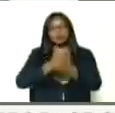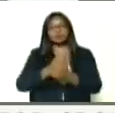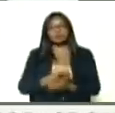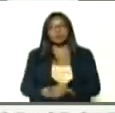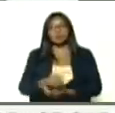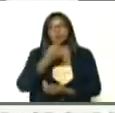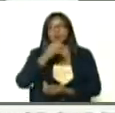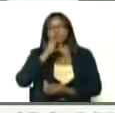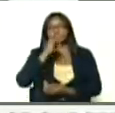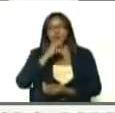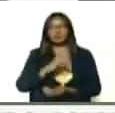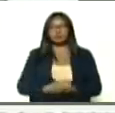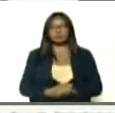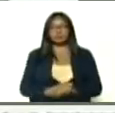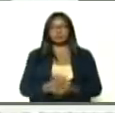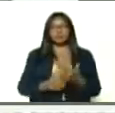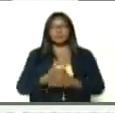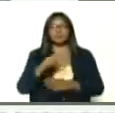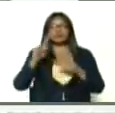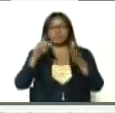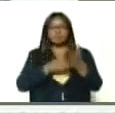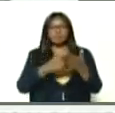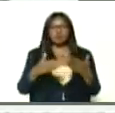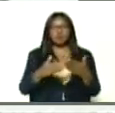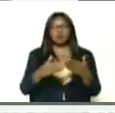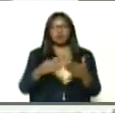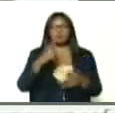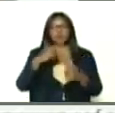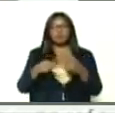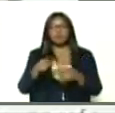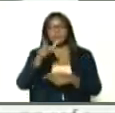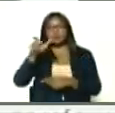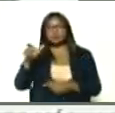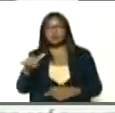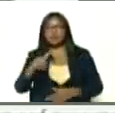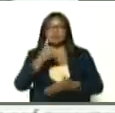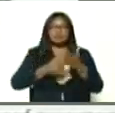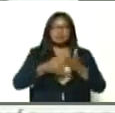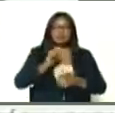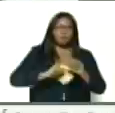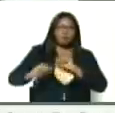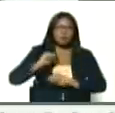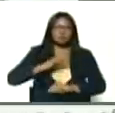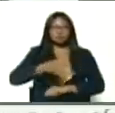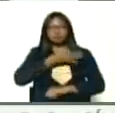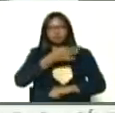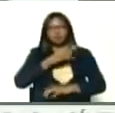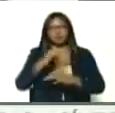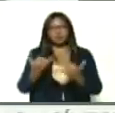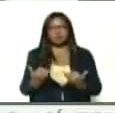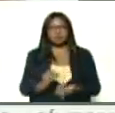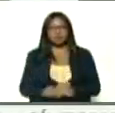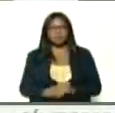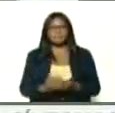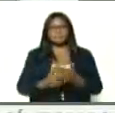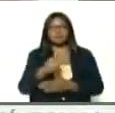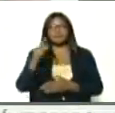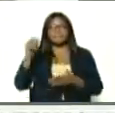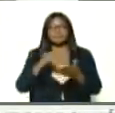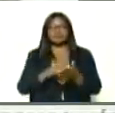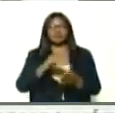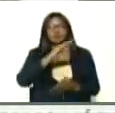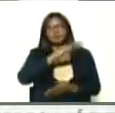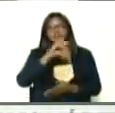que buenas noticias, más de 6 millones, y medio de personas, inscritas, en los movimientos sociales, del congreso, y más de 1.900